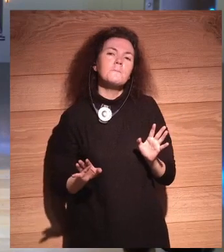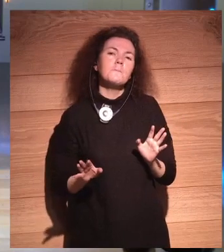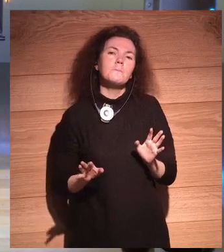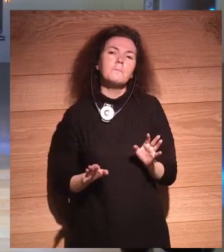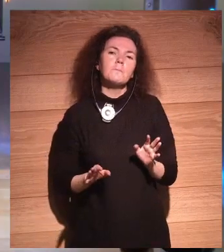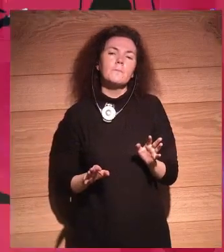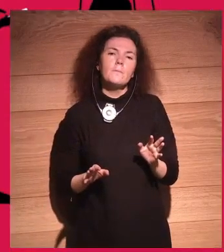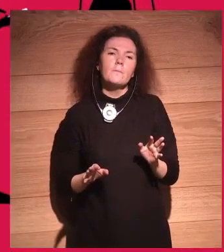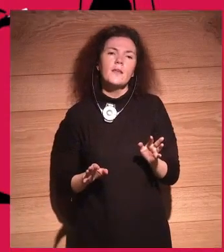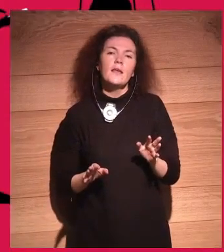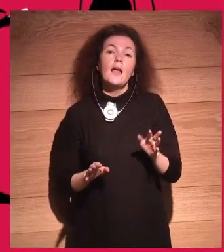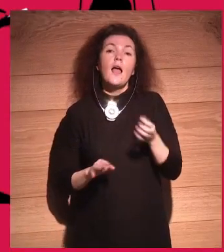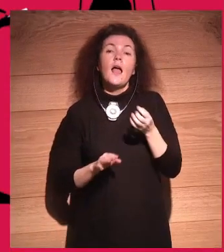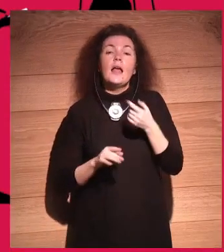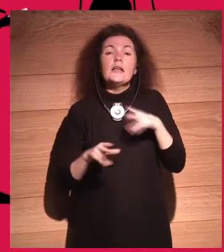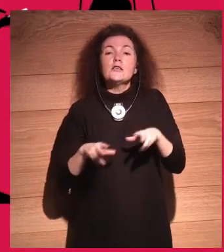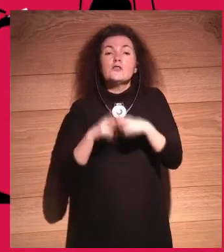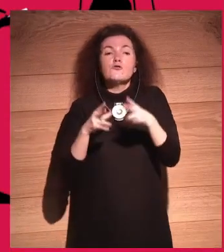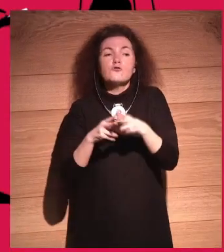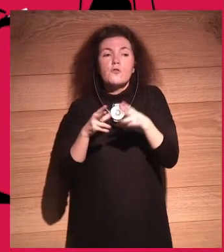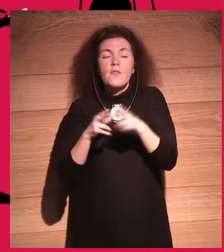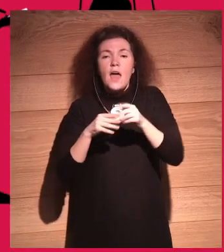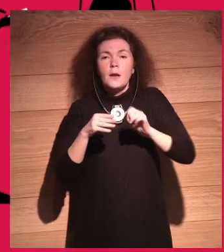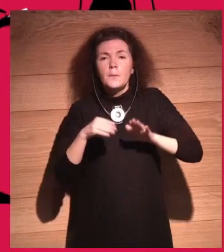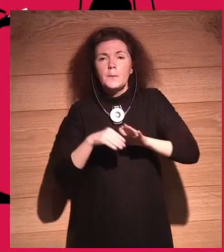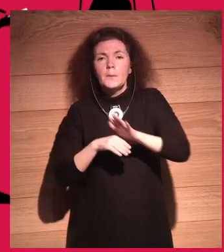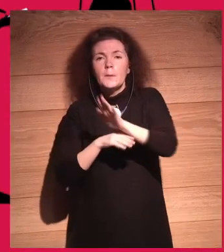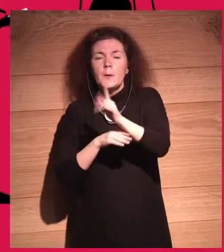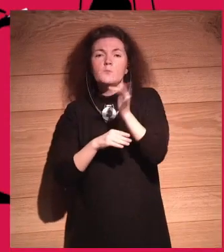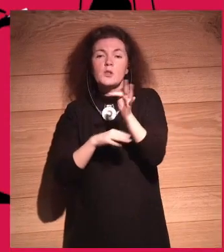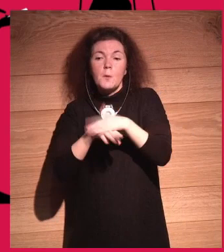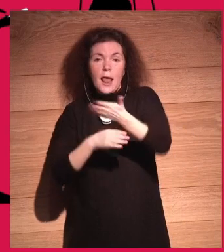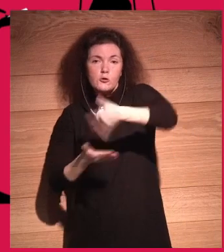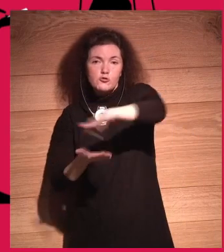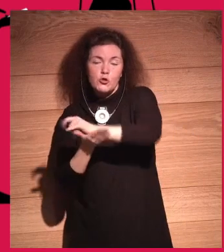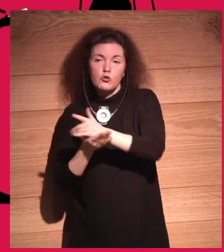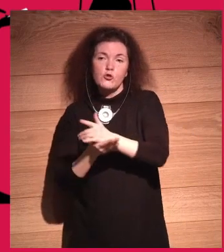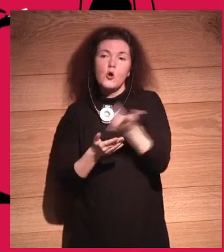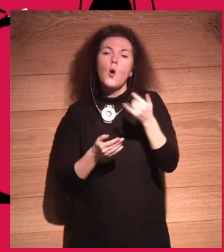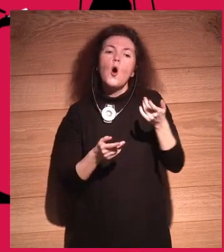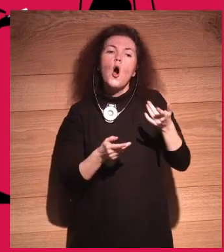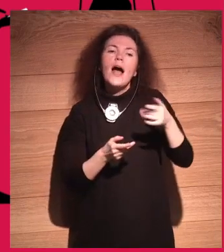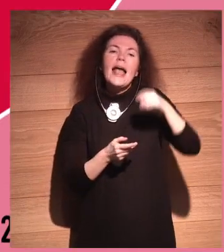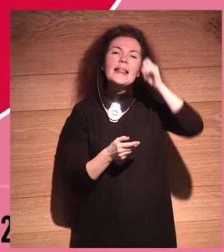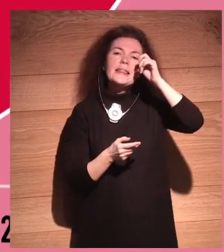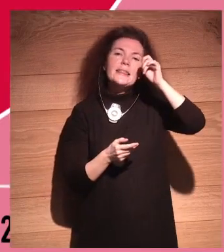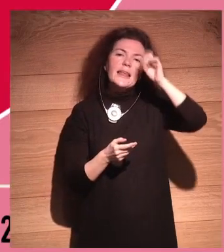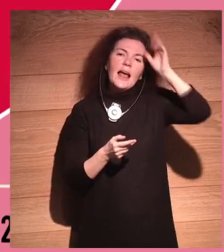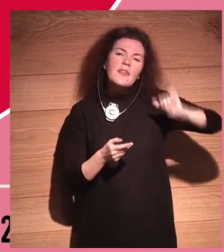Pero, ¿el forrecimiento social, esto es bueno para nosotros, o es bueno o estamos controlados por una inteligencia artificial?